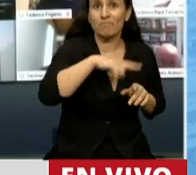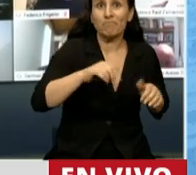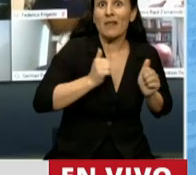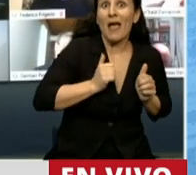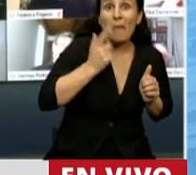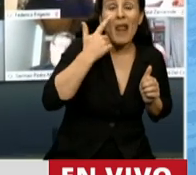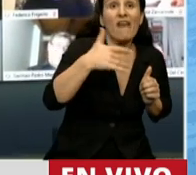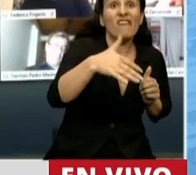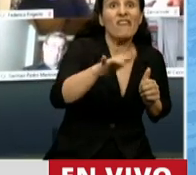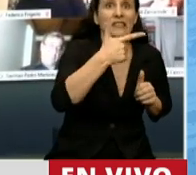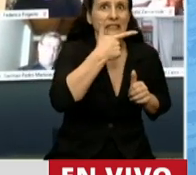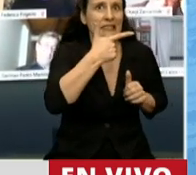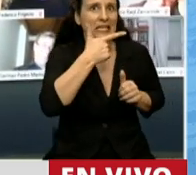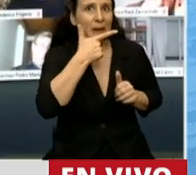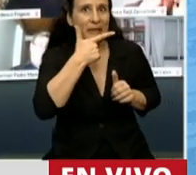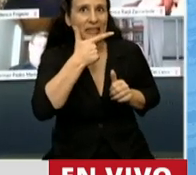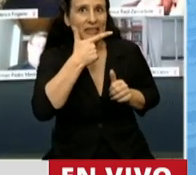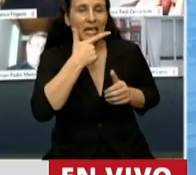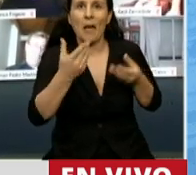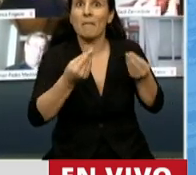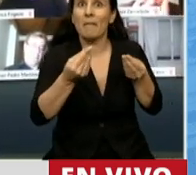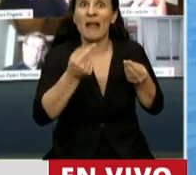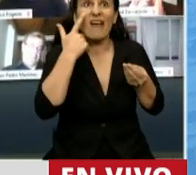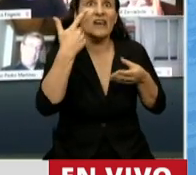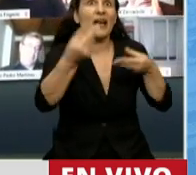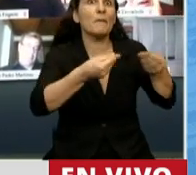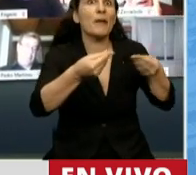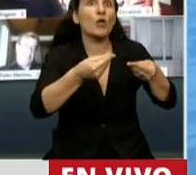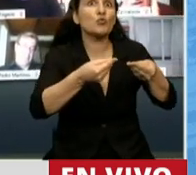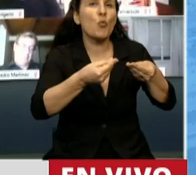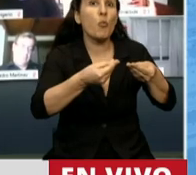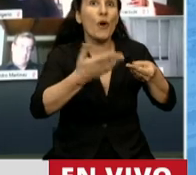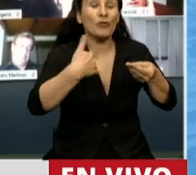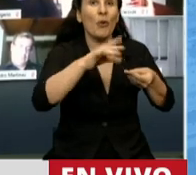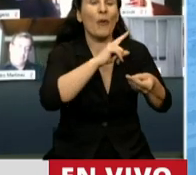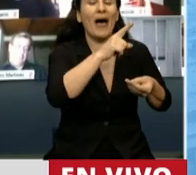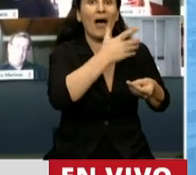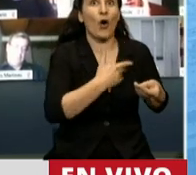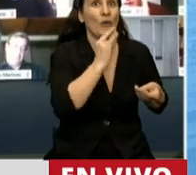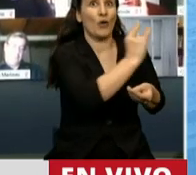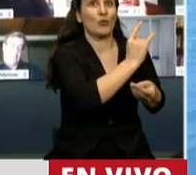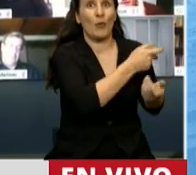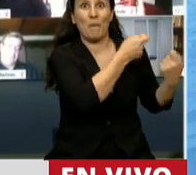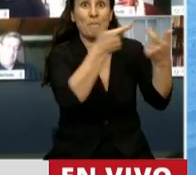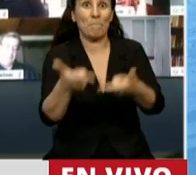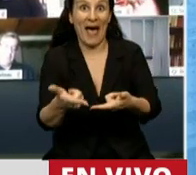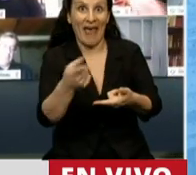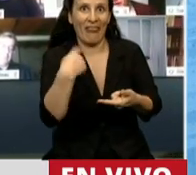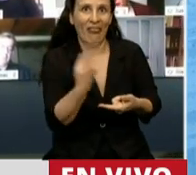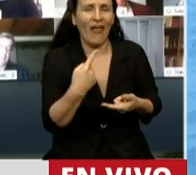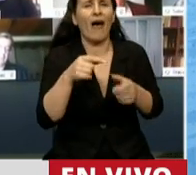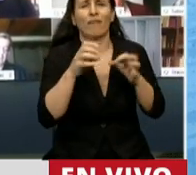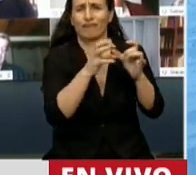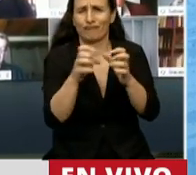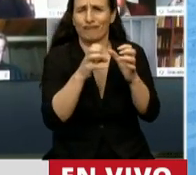septiembre la iniciativa del presupuesto que va a mandar el gobierno y ahí vamos a